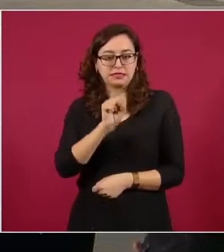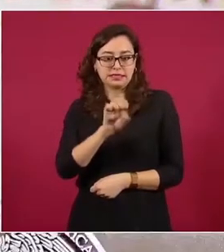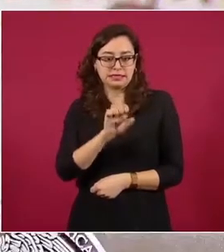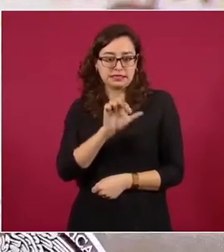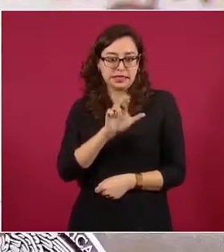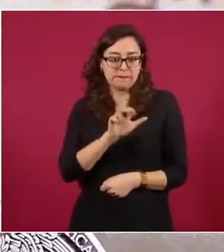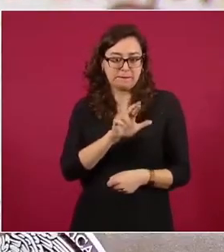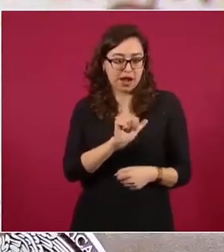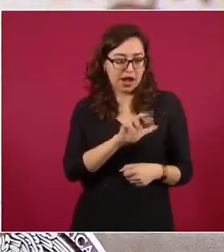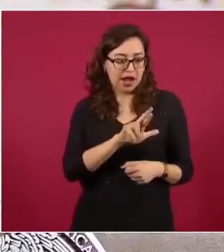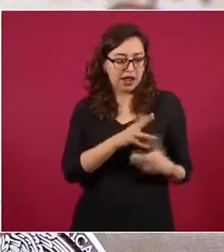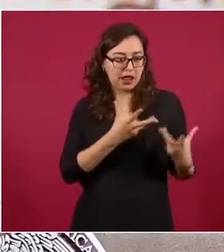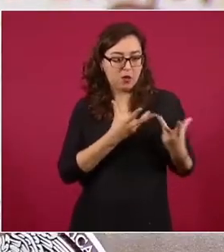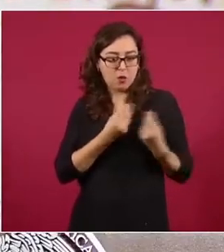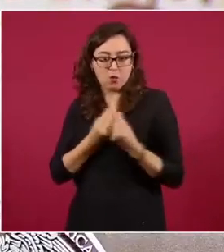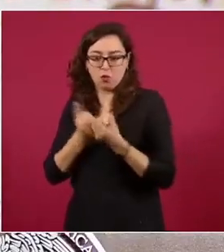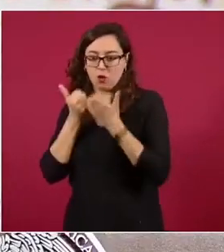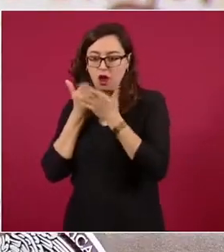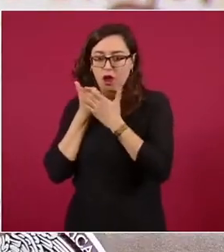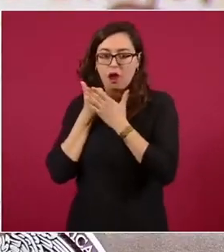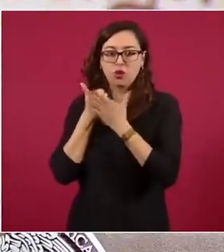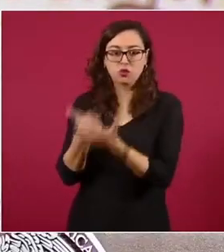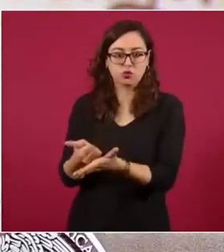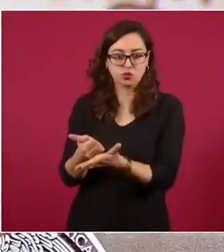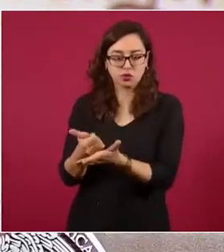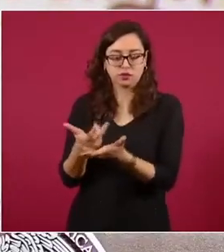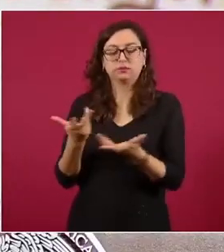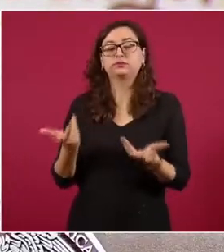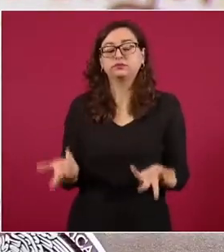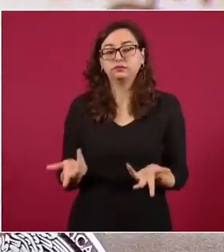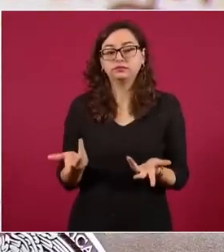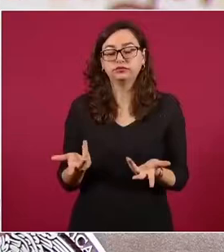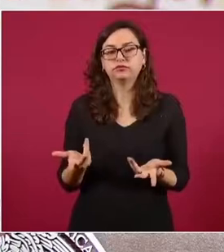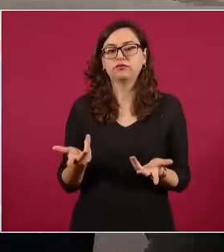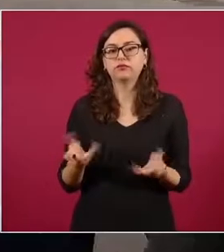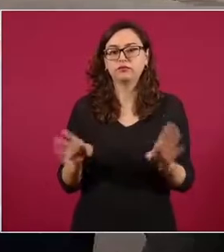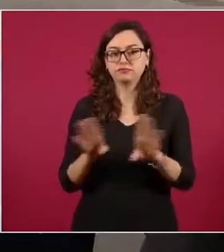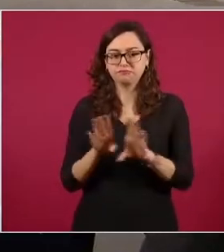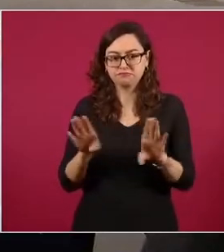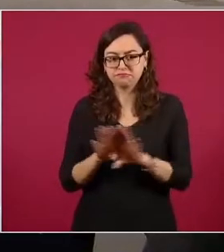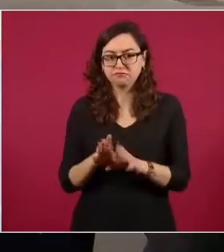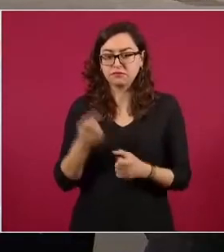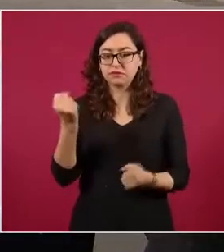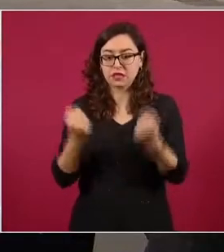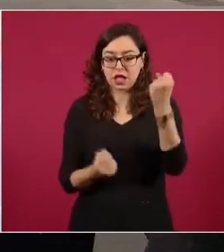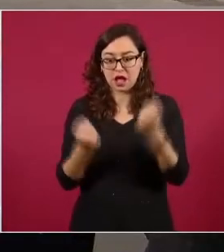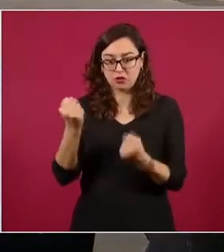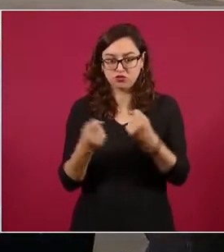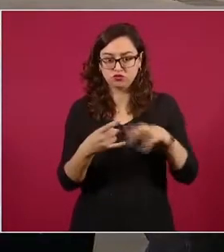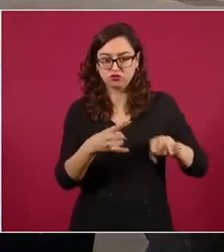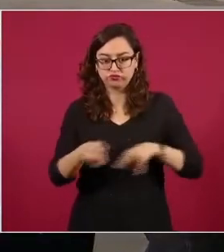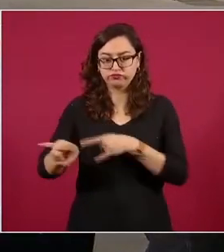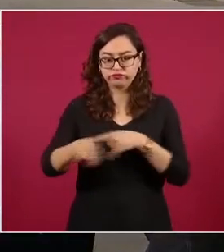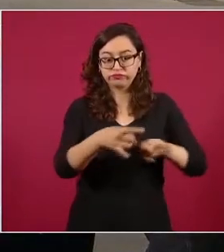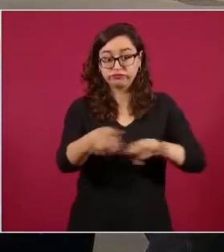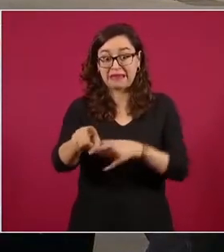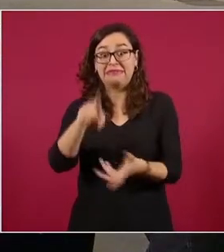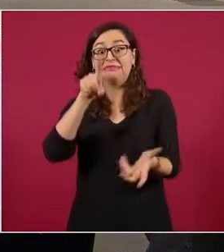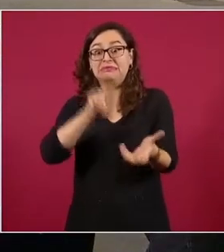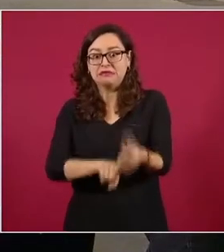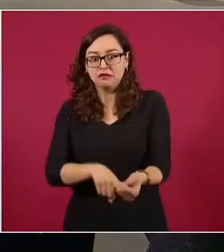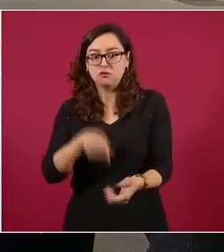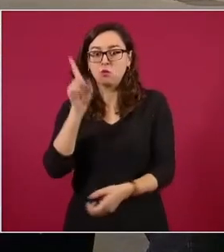en la Ciudad de México. El operativo se realizó con la revisión de varios vehículos sobre periférico sur donde